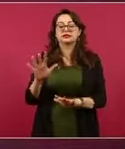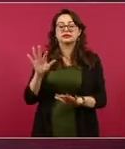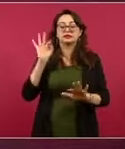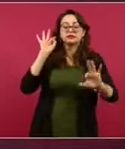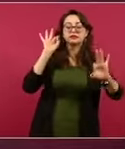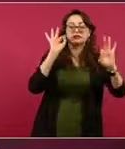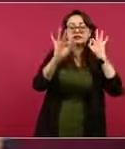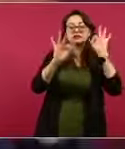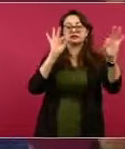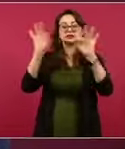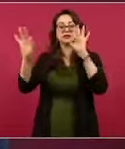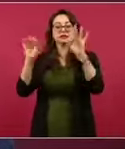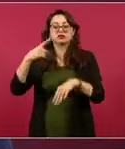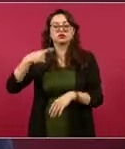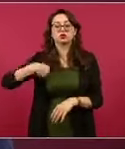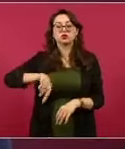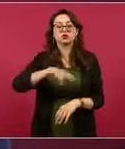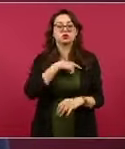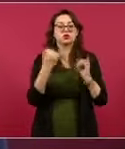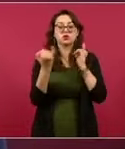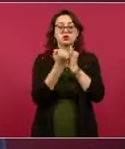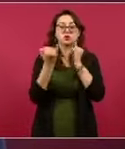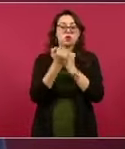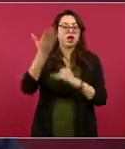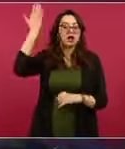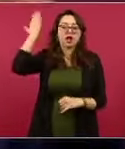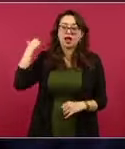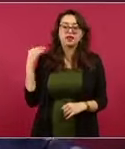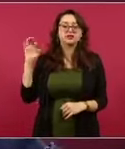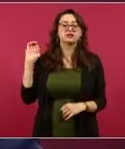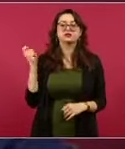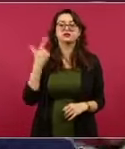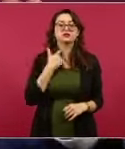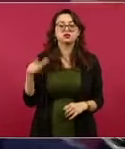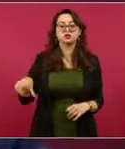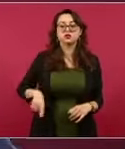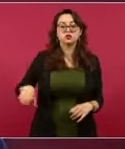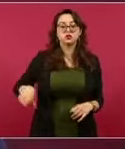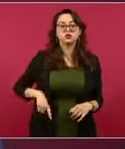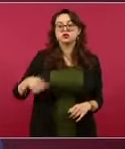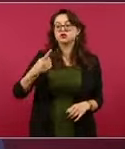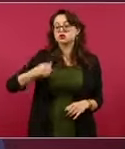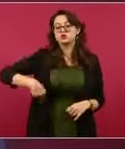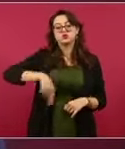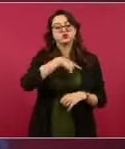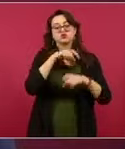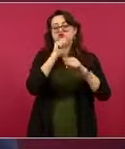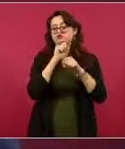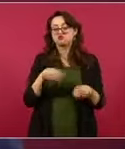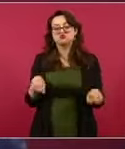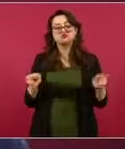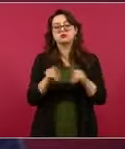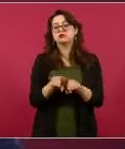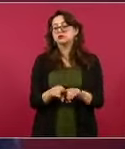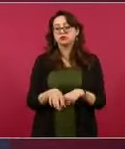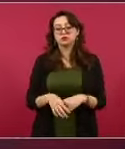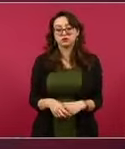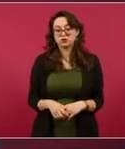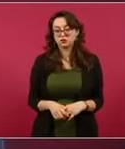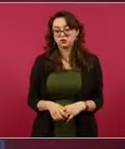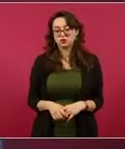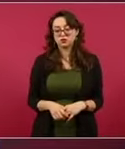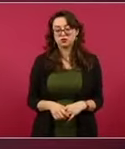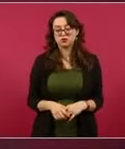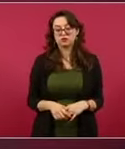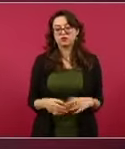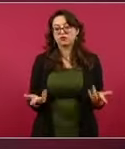de que somos iguales, de que es lo mismo el